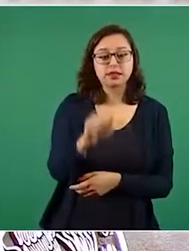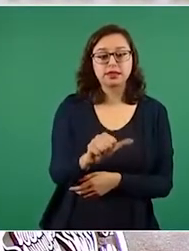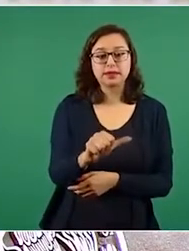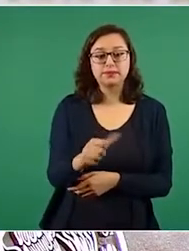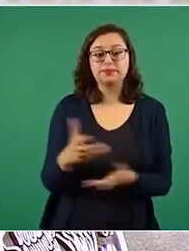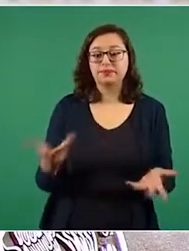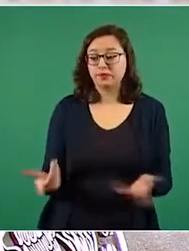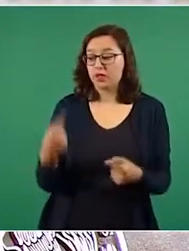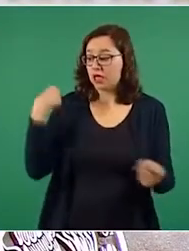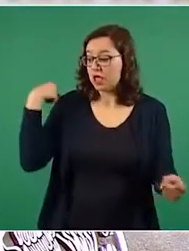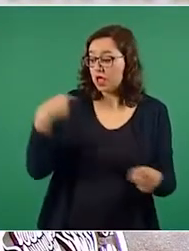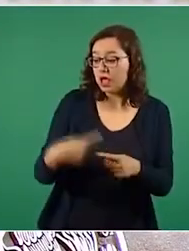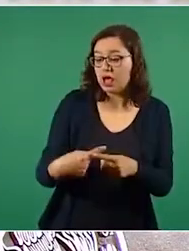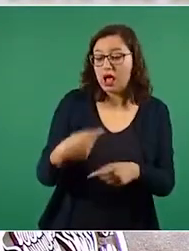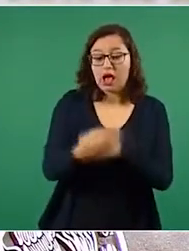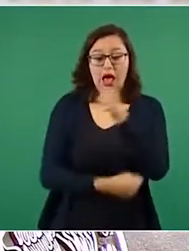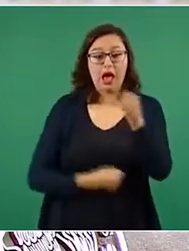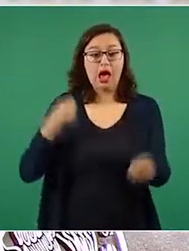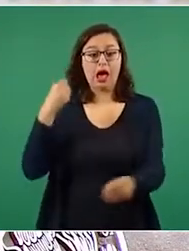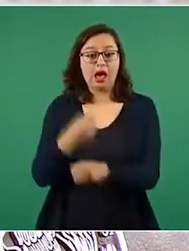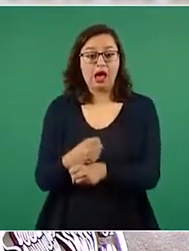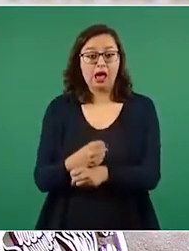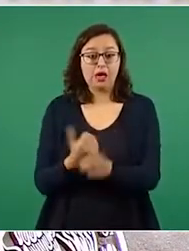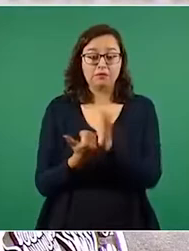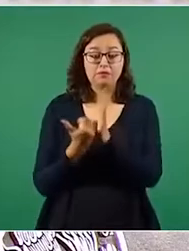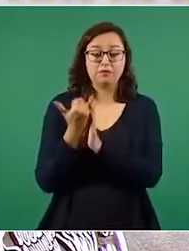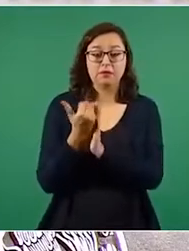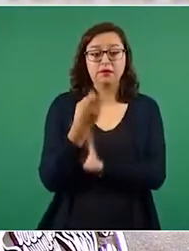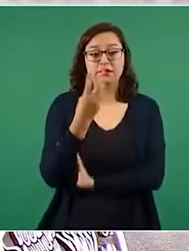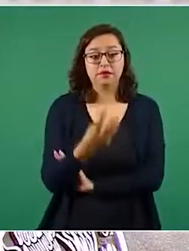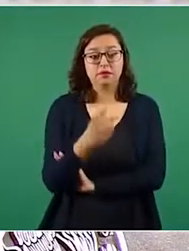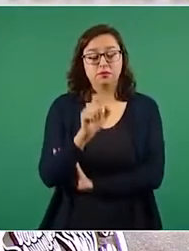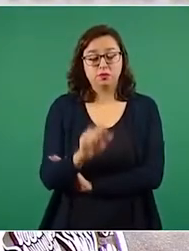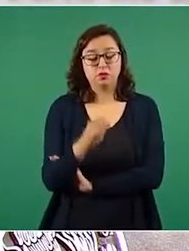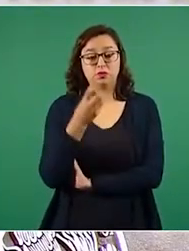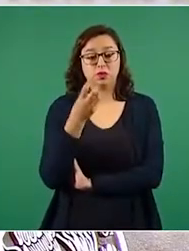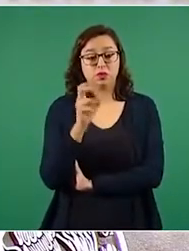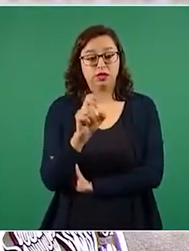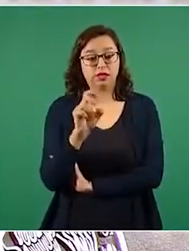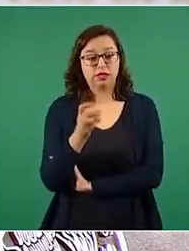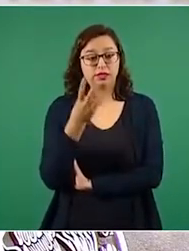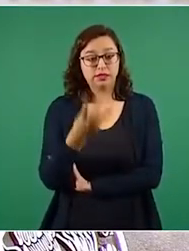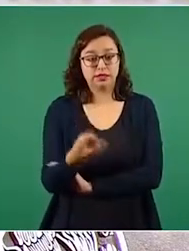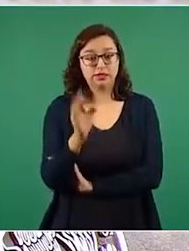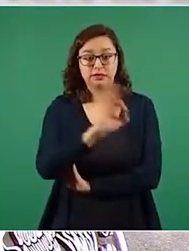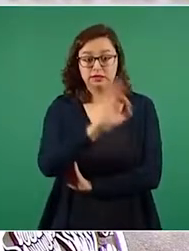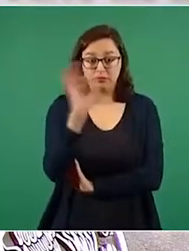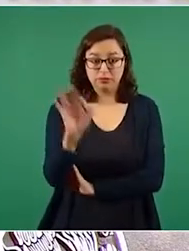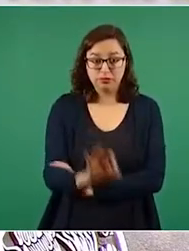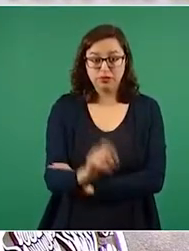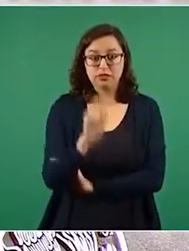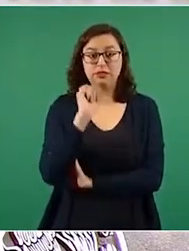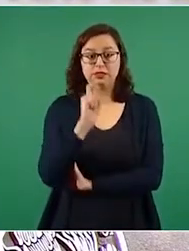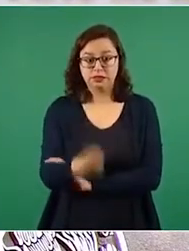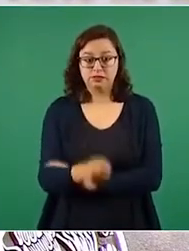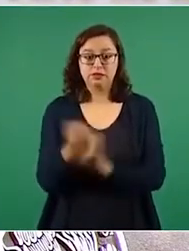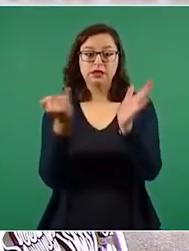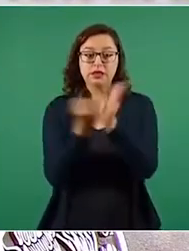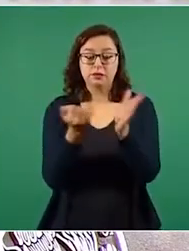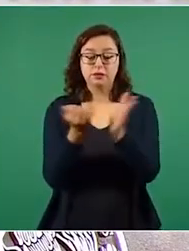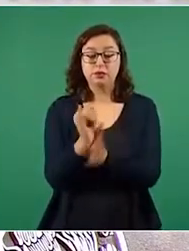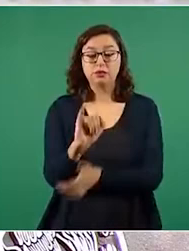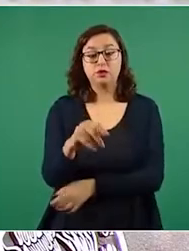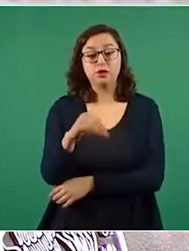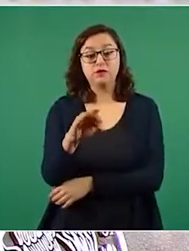año solamente aumentará 3.33 por ciento por debajo de la inflación.